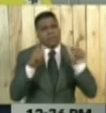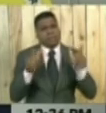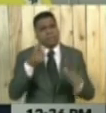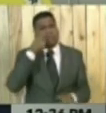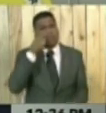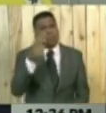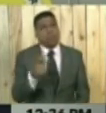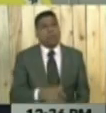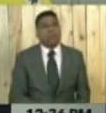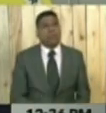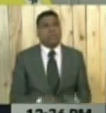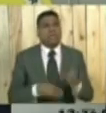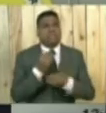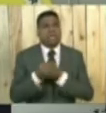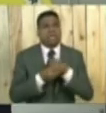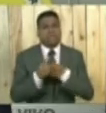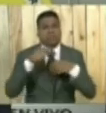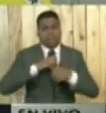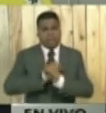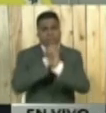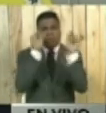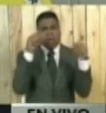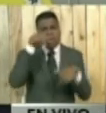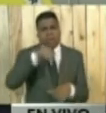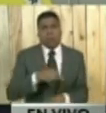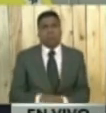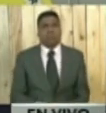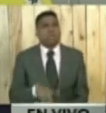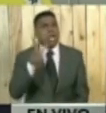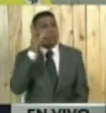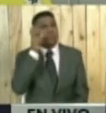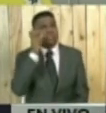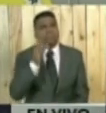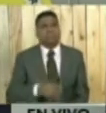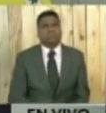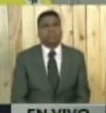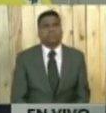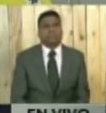desarrollada en la madrugada de hoy. Muy buenas tardes, le escuchamos, Ministro.